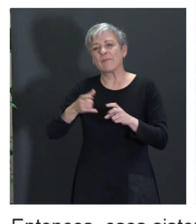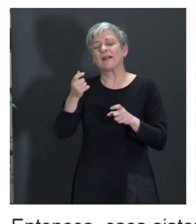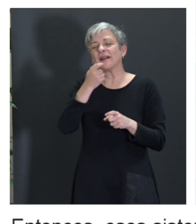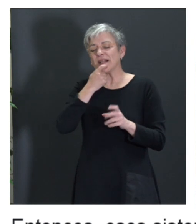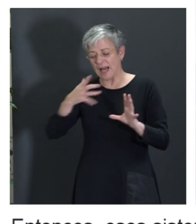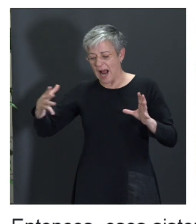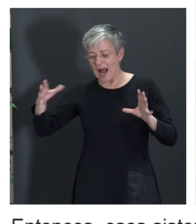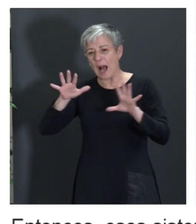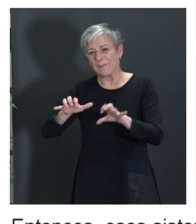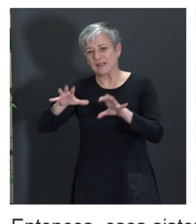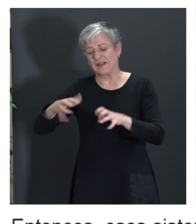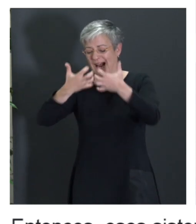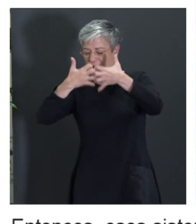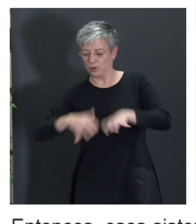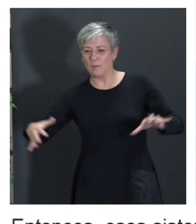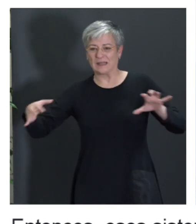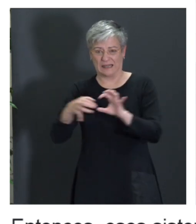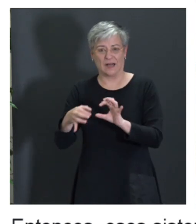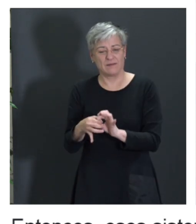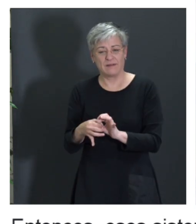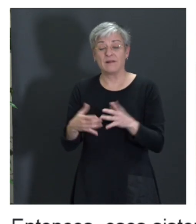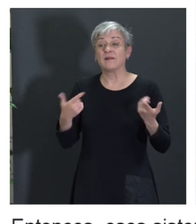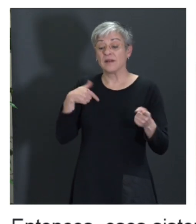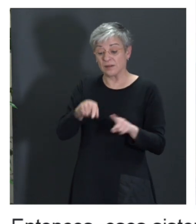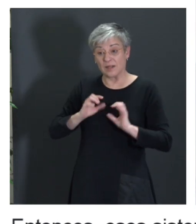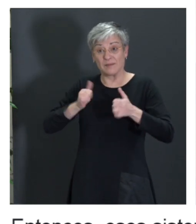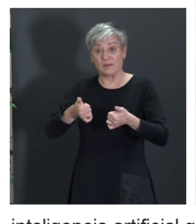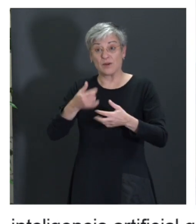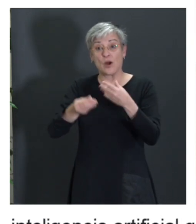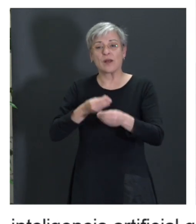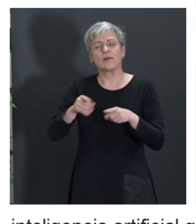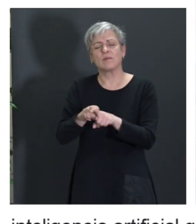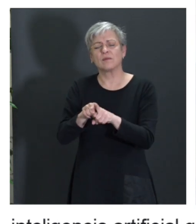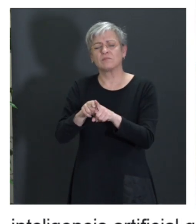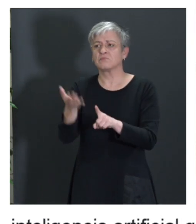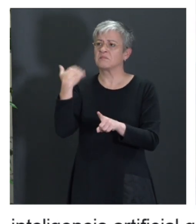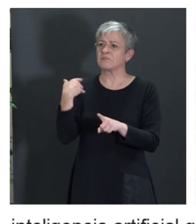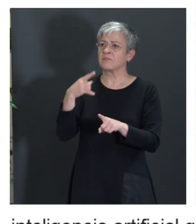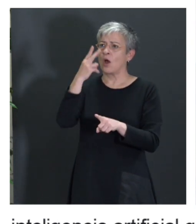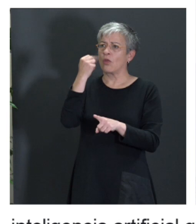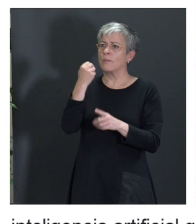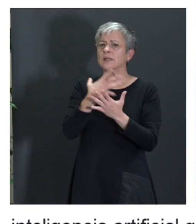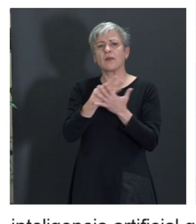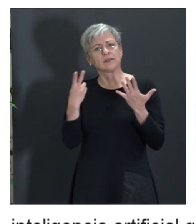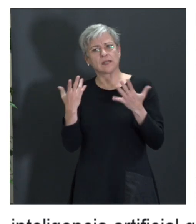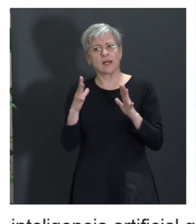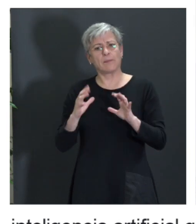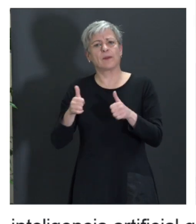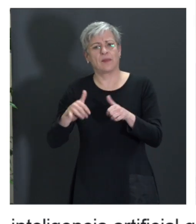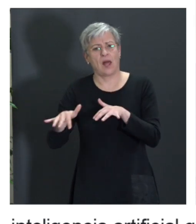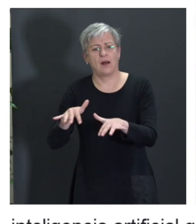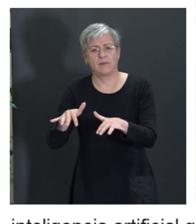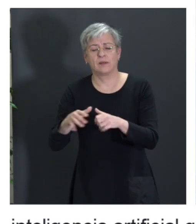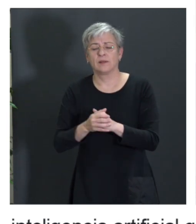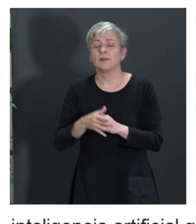español es aprendizaje automatizado, ¿no? Bueno, pues esto sí que lo hicimos ya por allá del año 2017, por ahí. Y luego sí que es cierto que siempre,